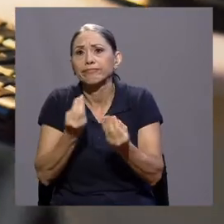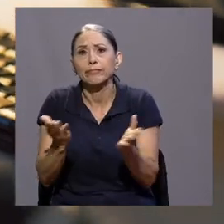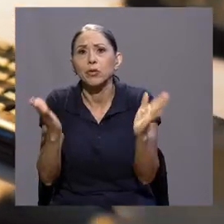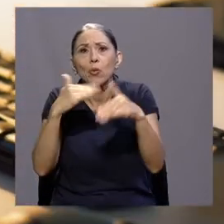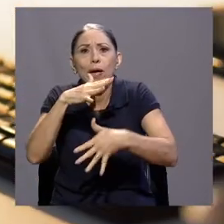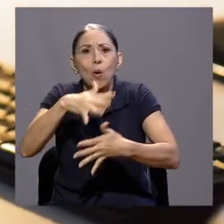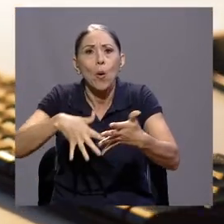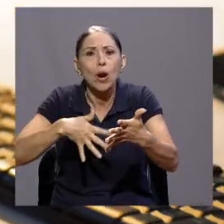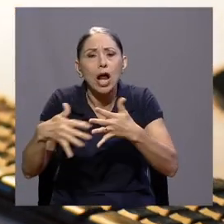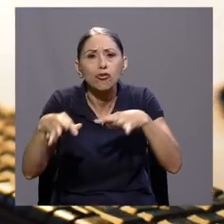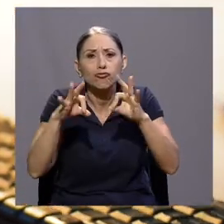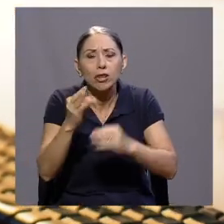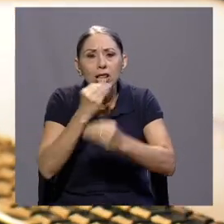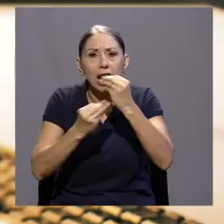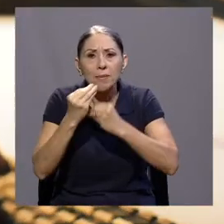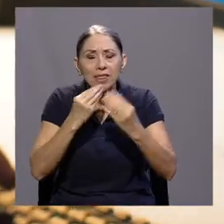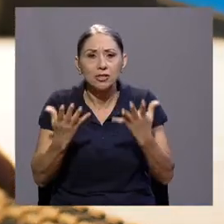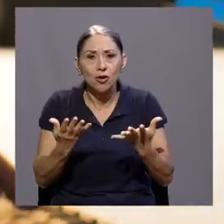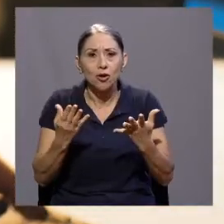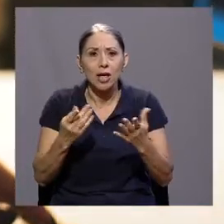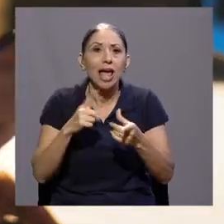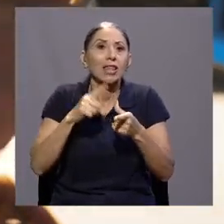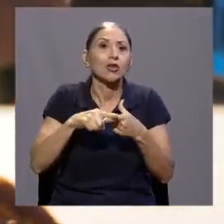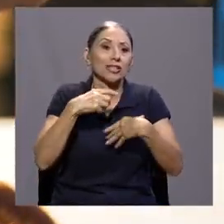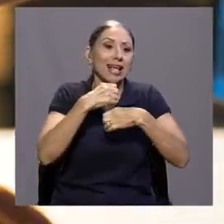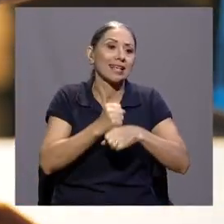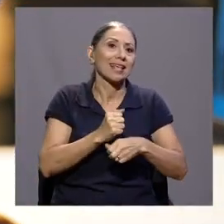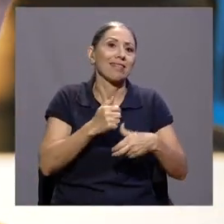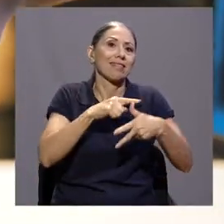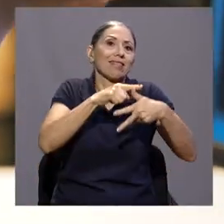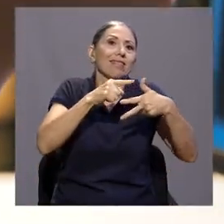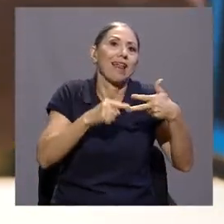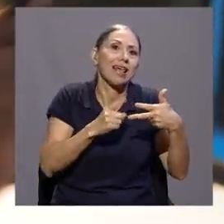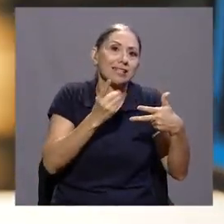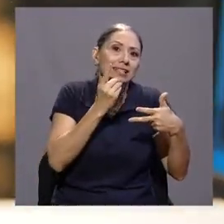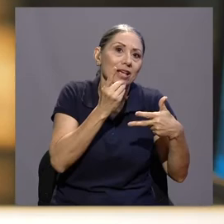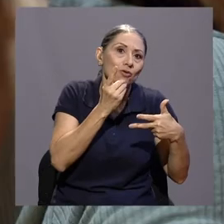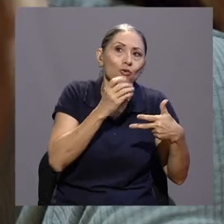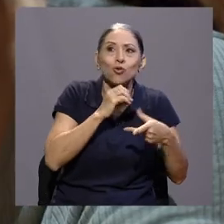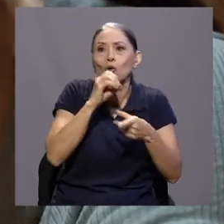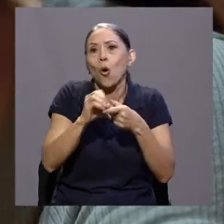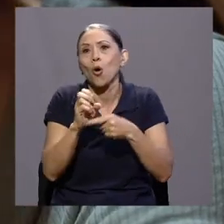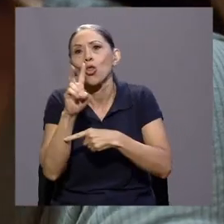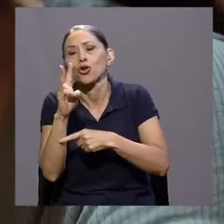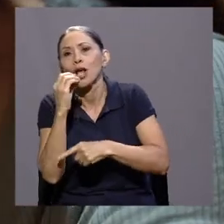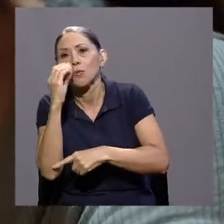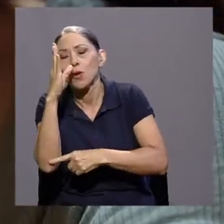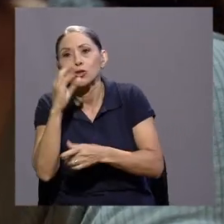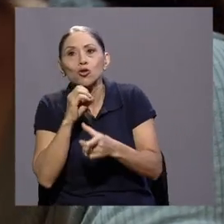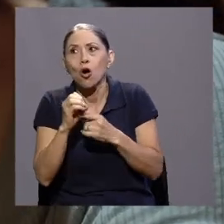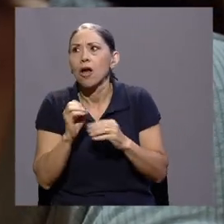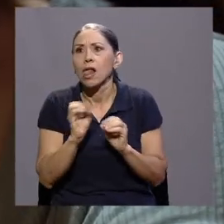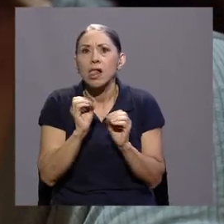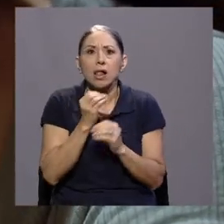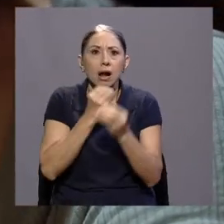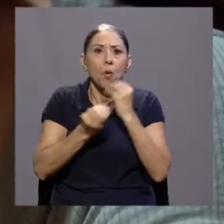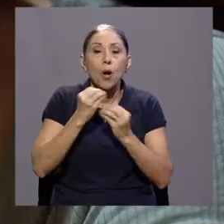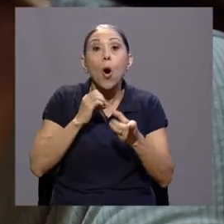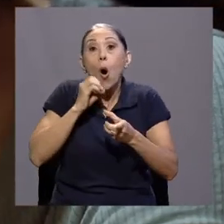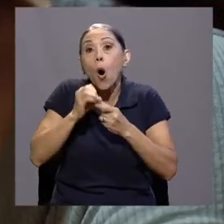alimentación. Entonces, hacen tres desayunos, dos almuerzos, o definitivamente no hacen nada. O empiezan a recibir